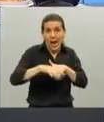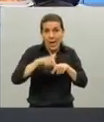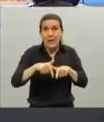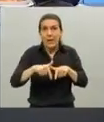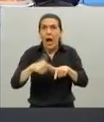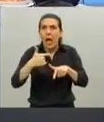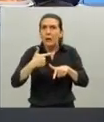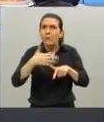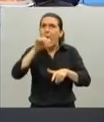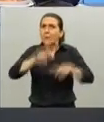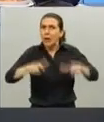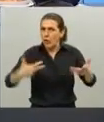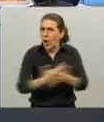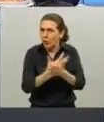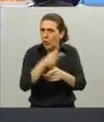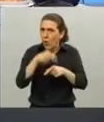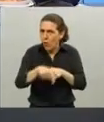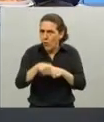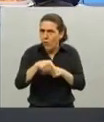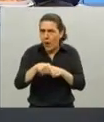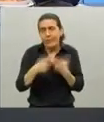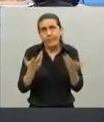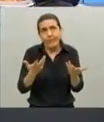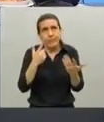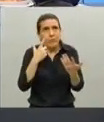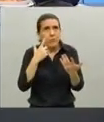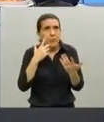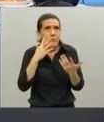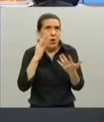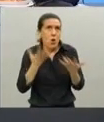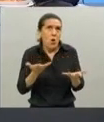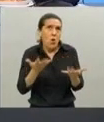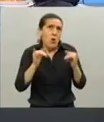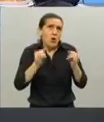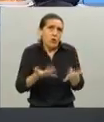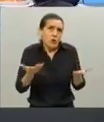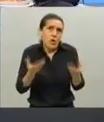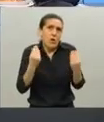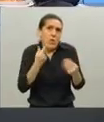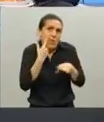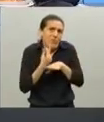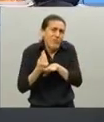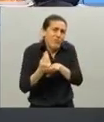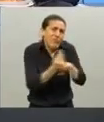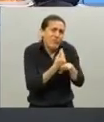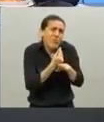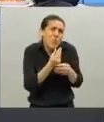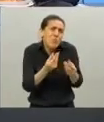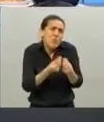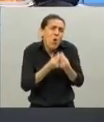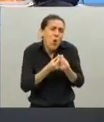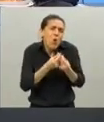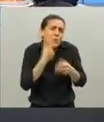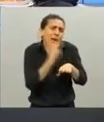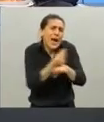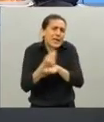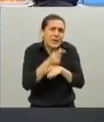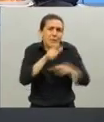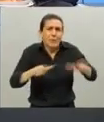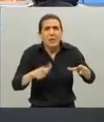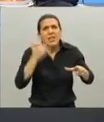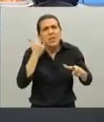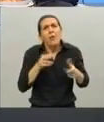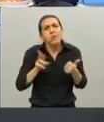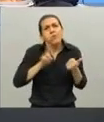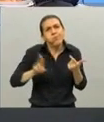padeciendo en este momento, es absolutamente lógico por la densidad demográfica de la ciudad, lo hemos advertido